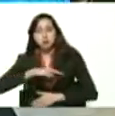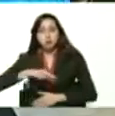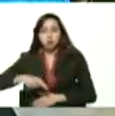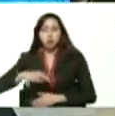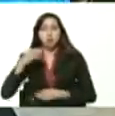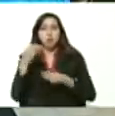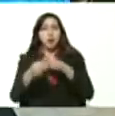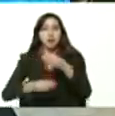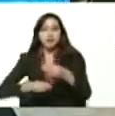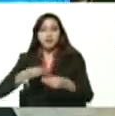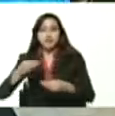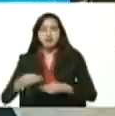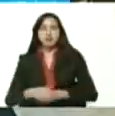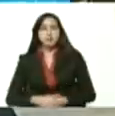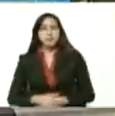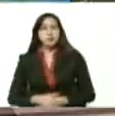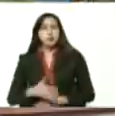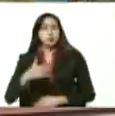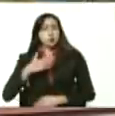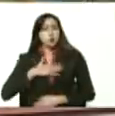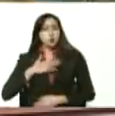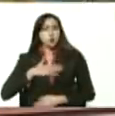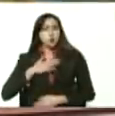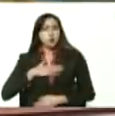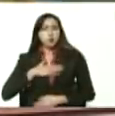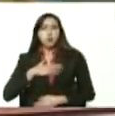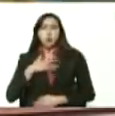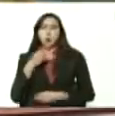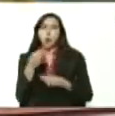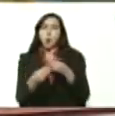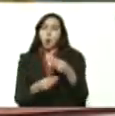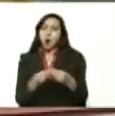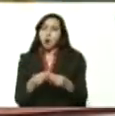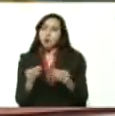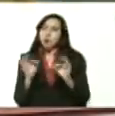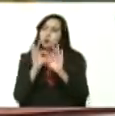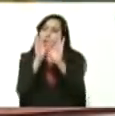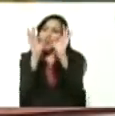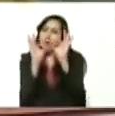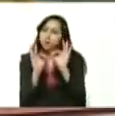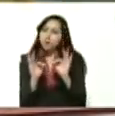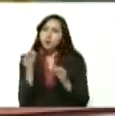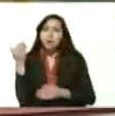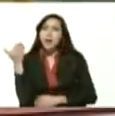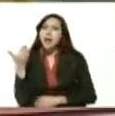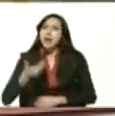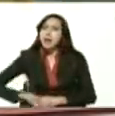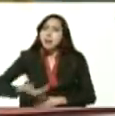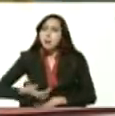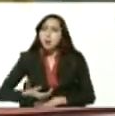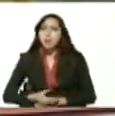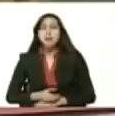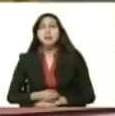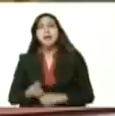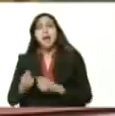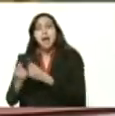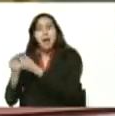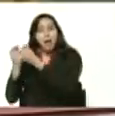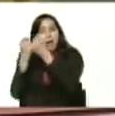Yo pongo un acento primordial en la economía